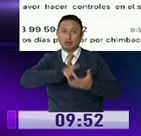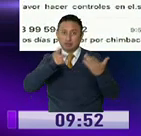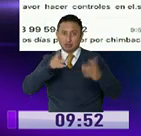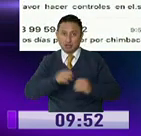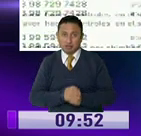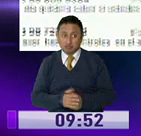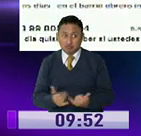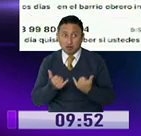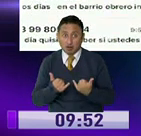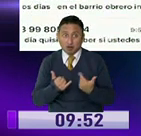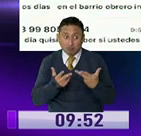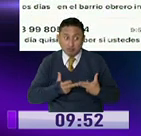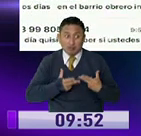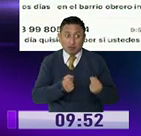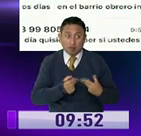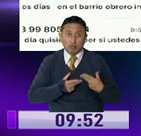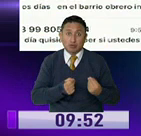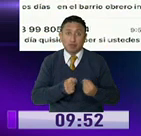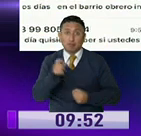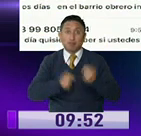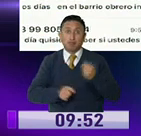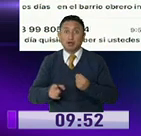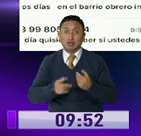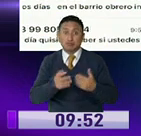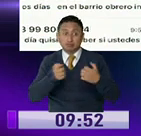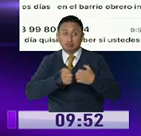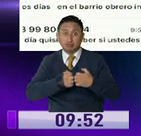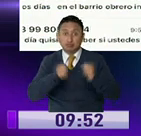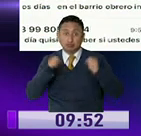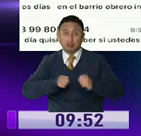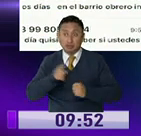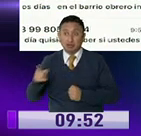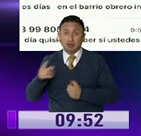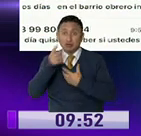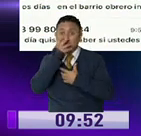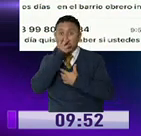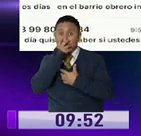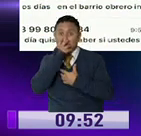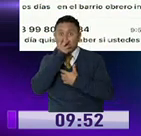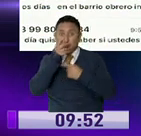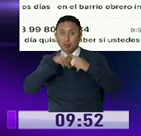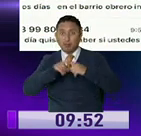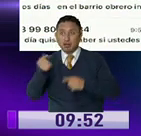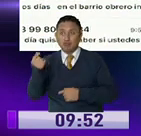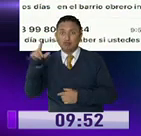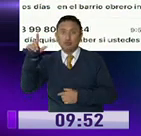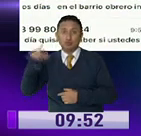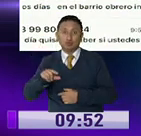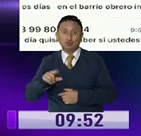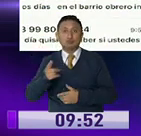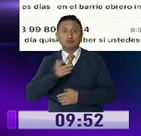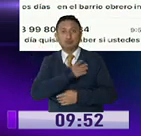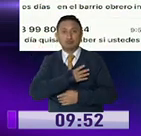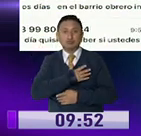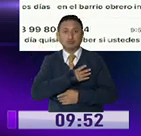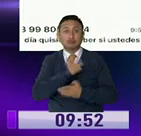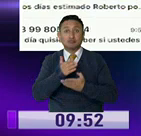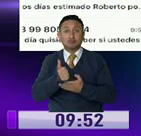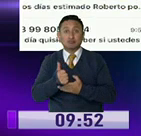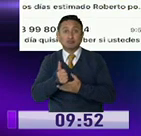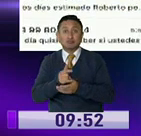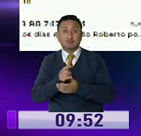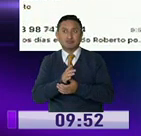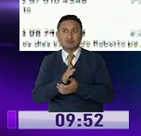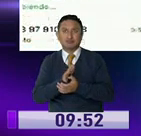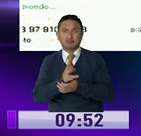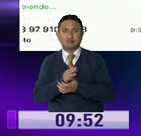y hemos hecho gastos imprevistos para dotar a nuestro personal de insumos para combatir el contagio. Pero la liquidez se agotó. Por favor, sea un llamado a las empresas que